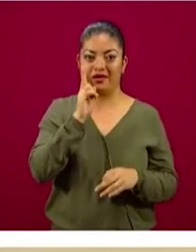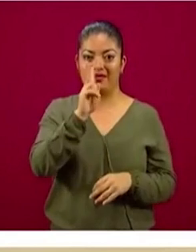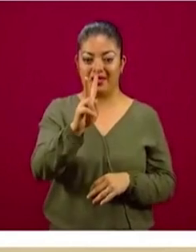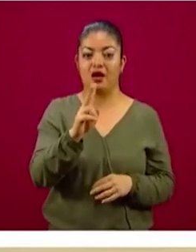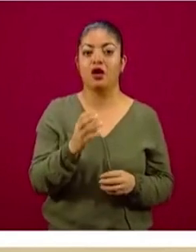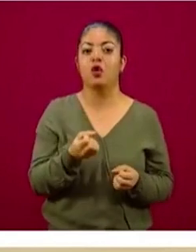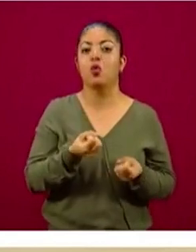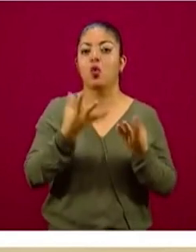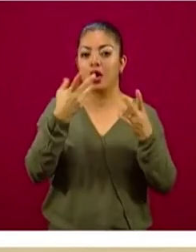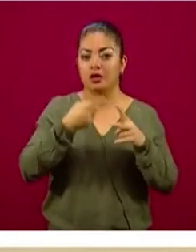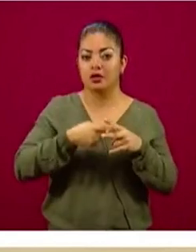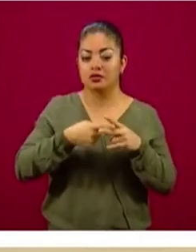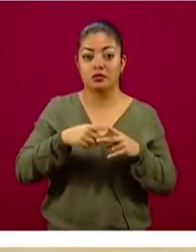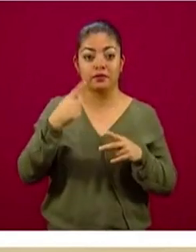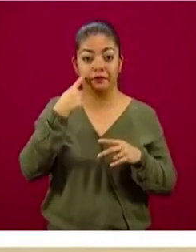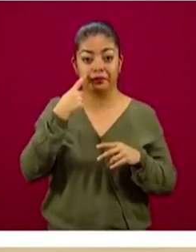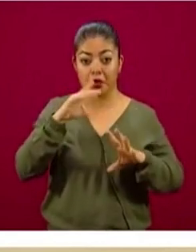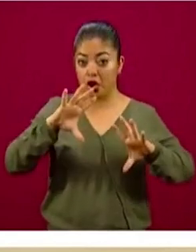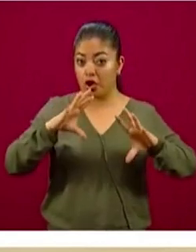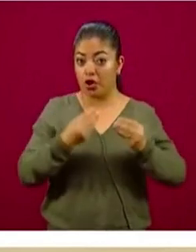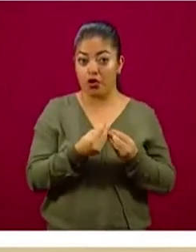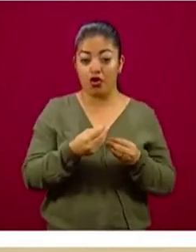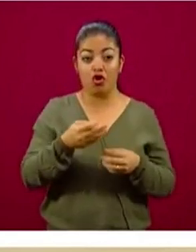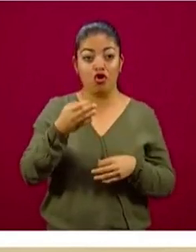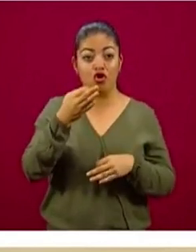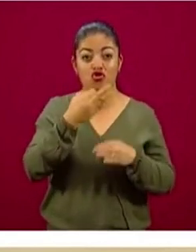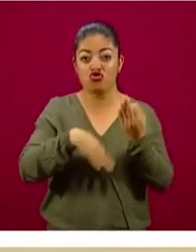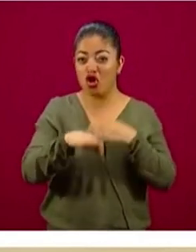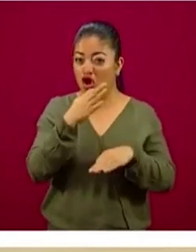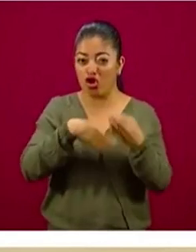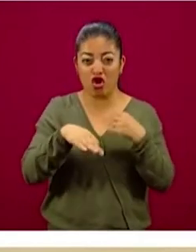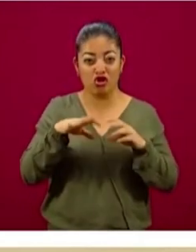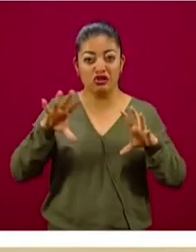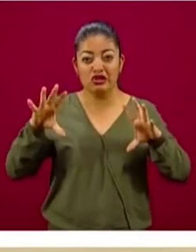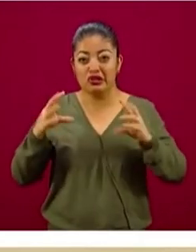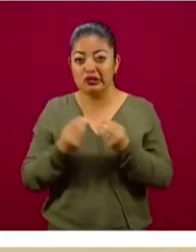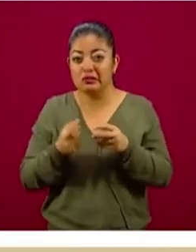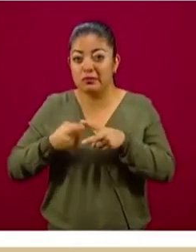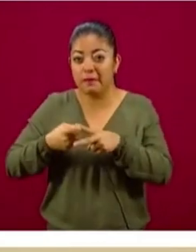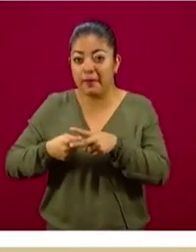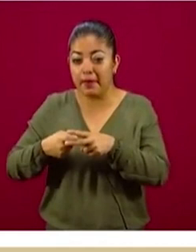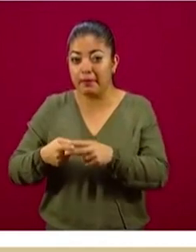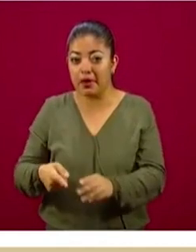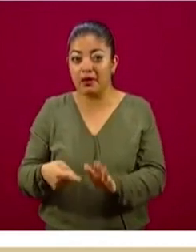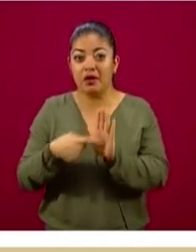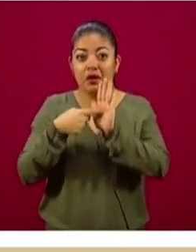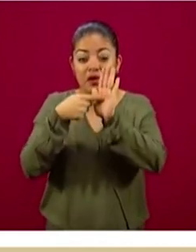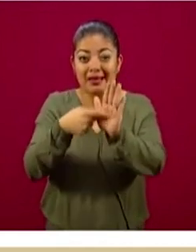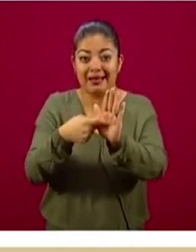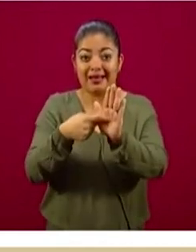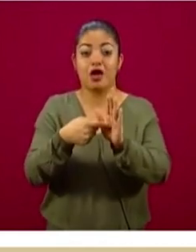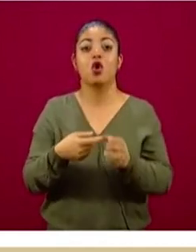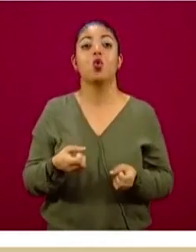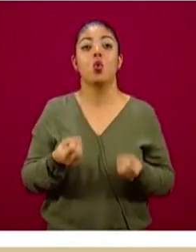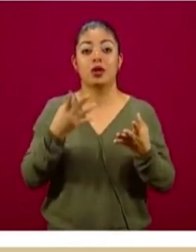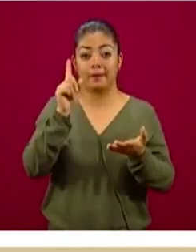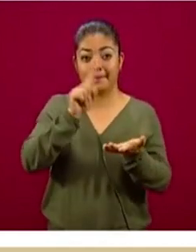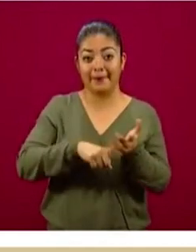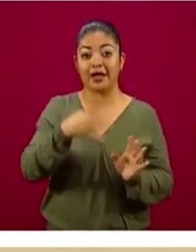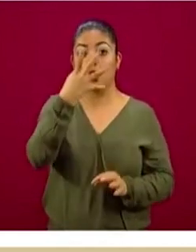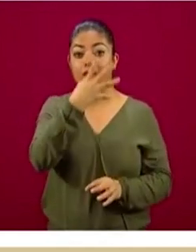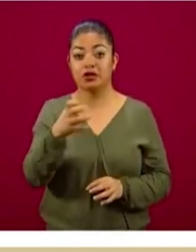cómo del total de casos confirmados en lo general que presentó el doctor López-Gatell, 1